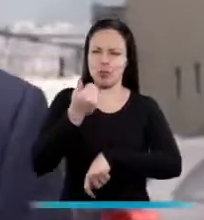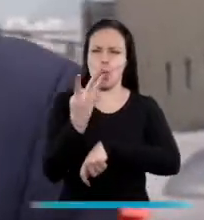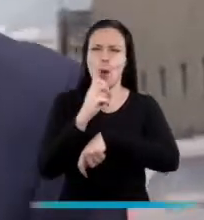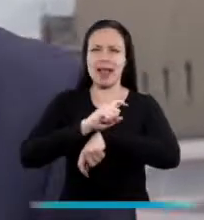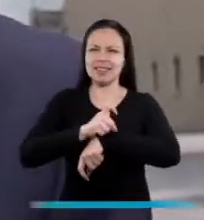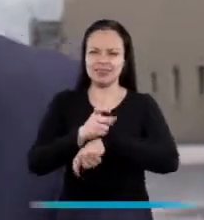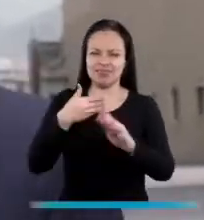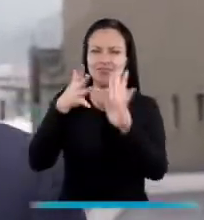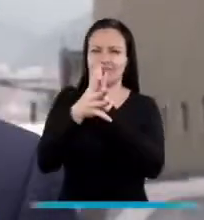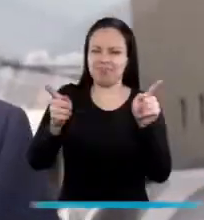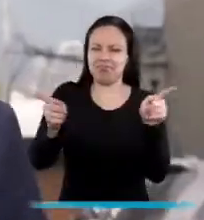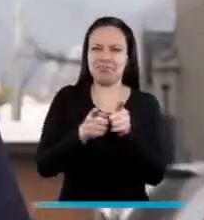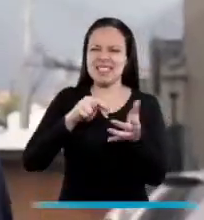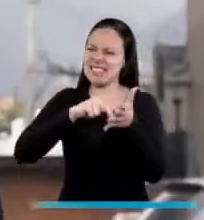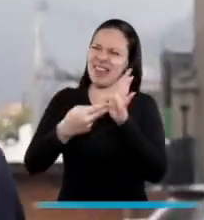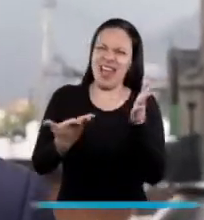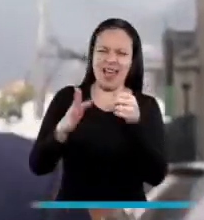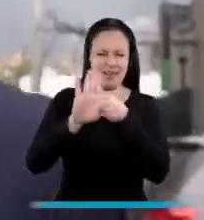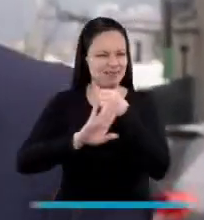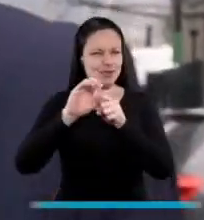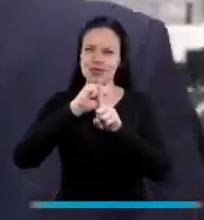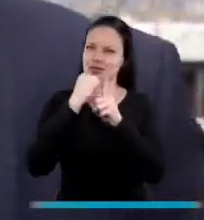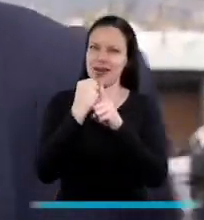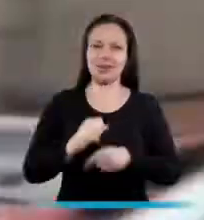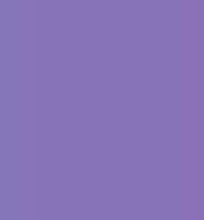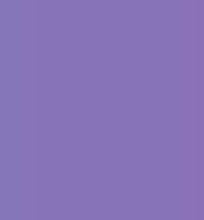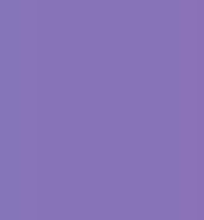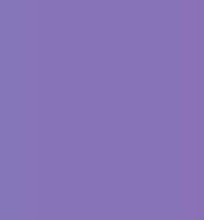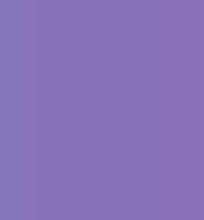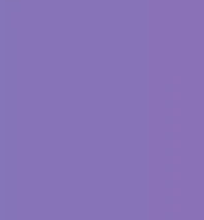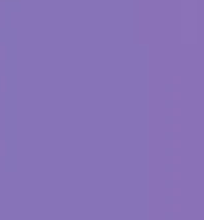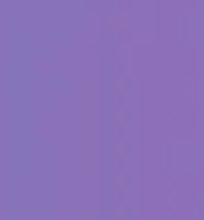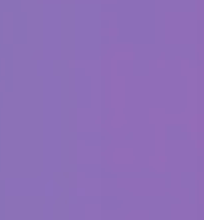En 40 segundos les contaremos qué es la protección social.